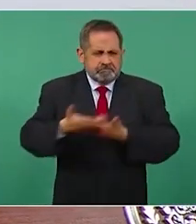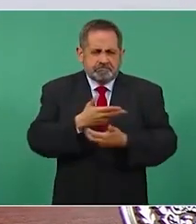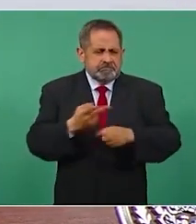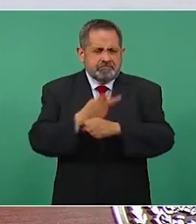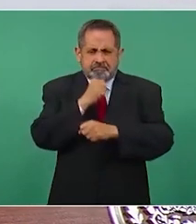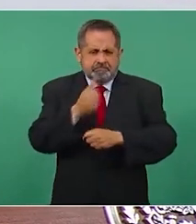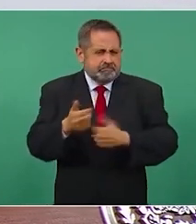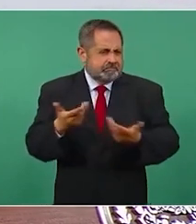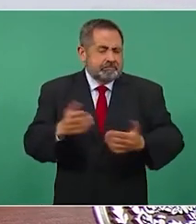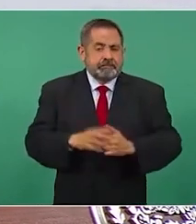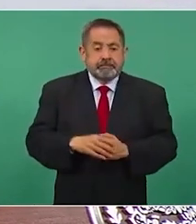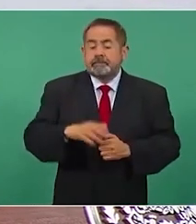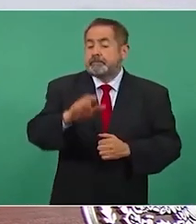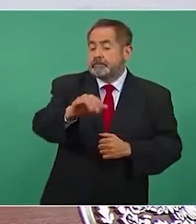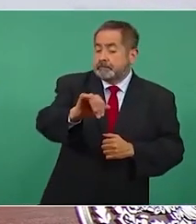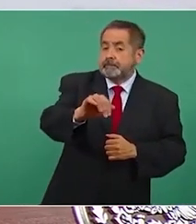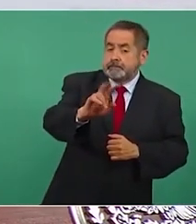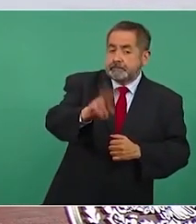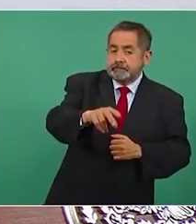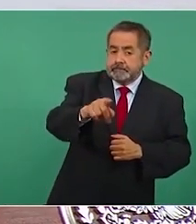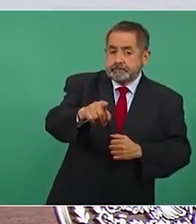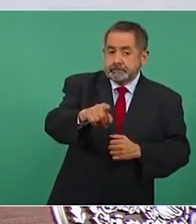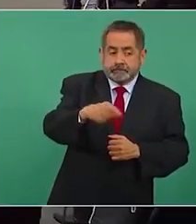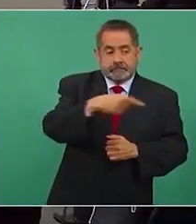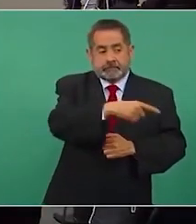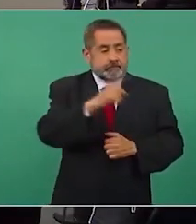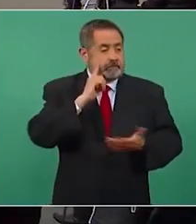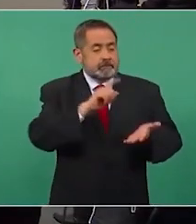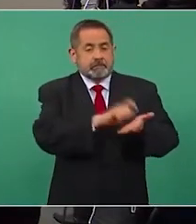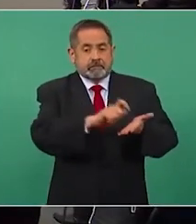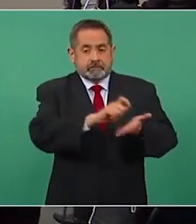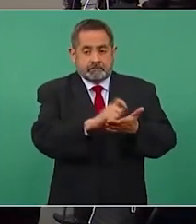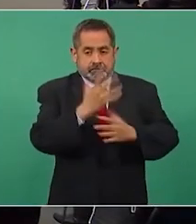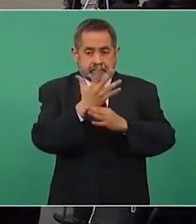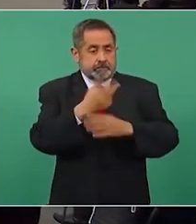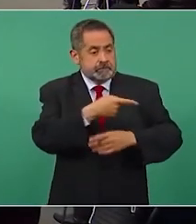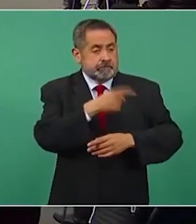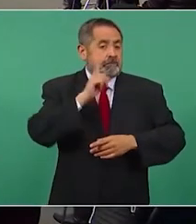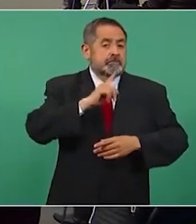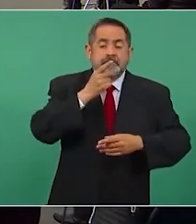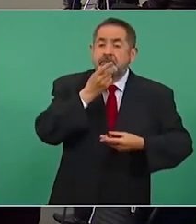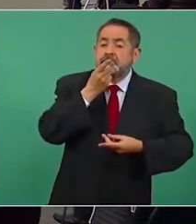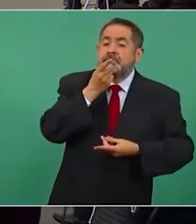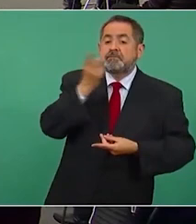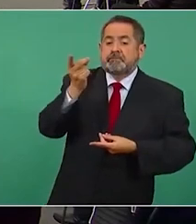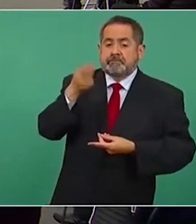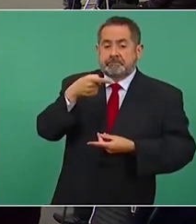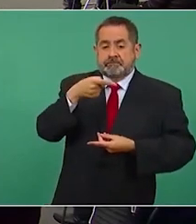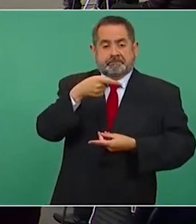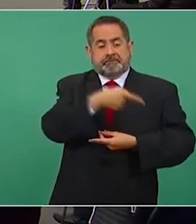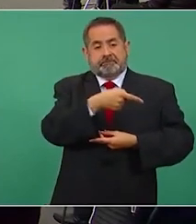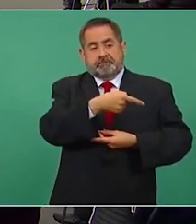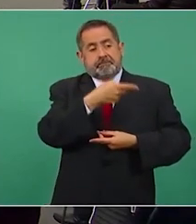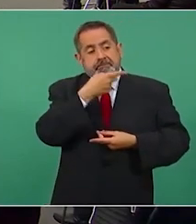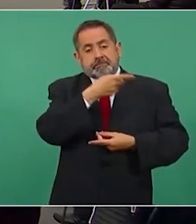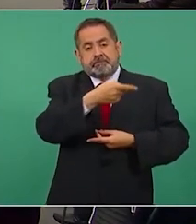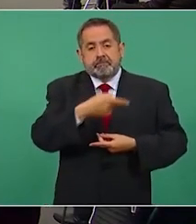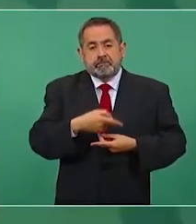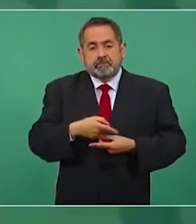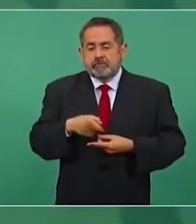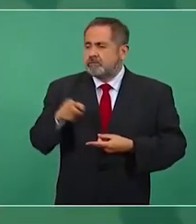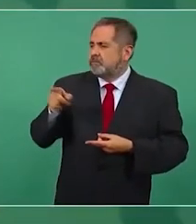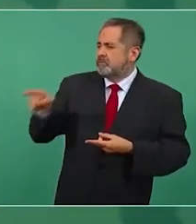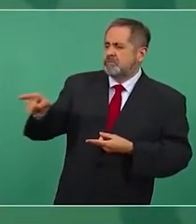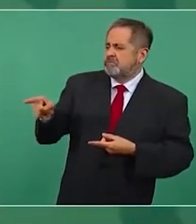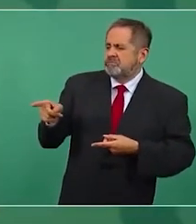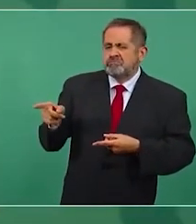Sí, la escritora dice que yo no quiero